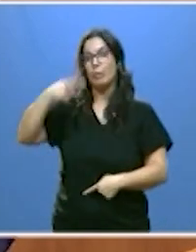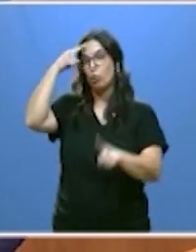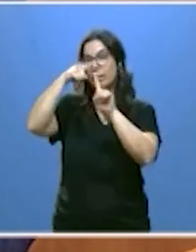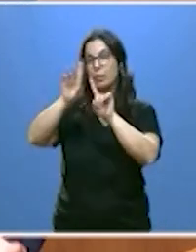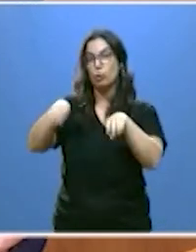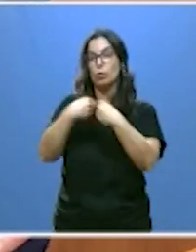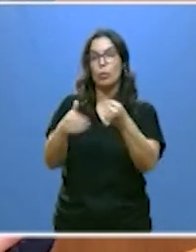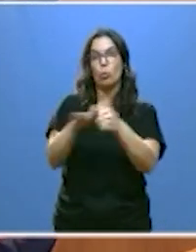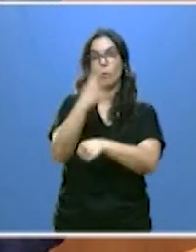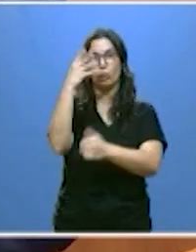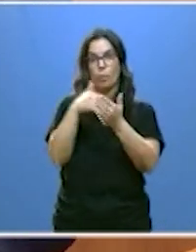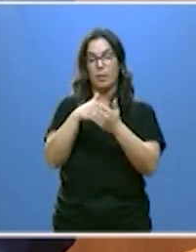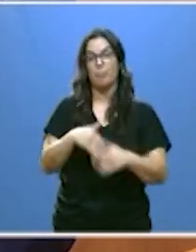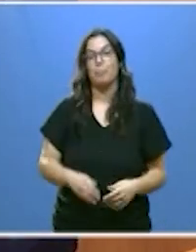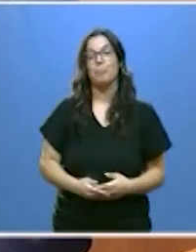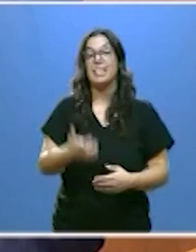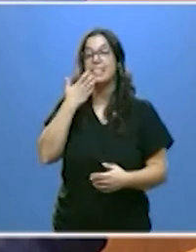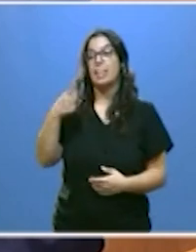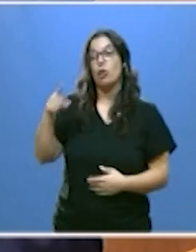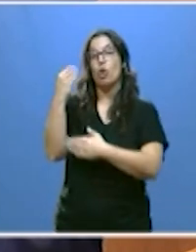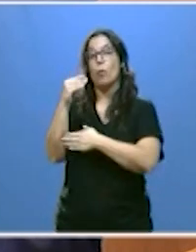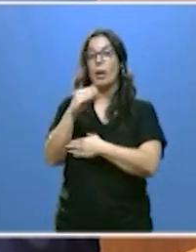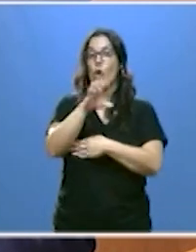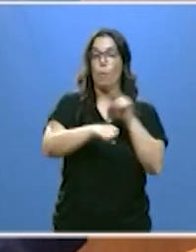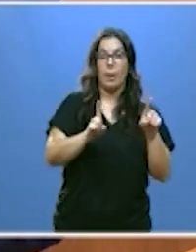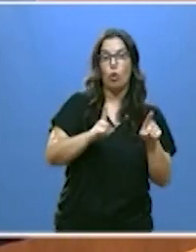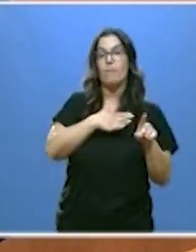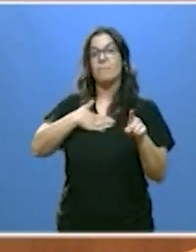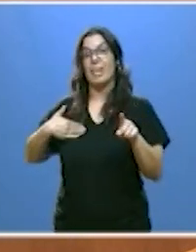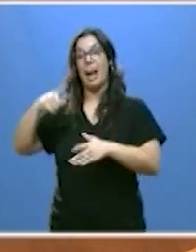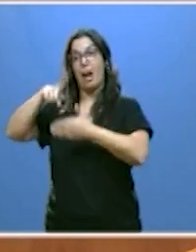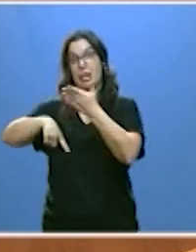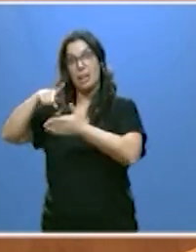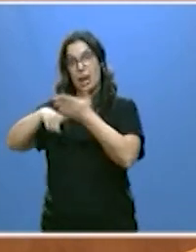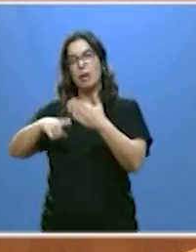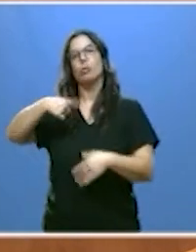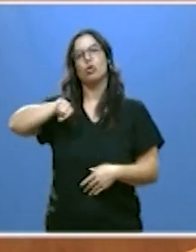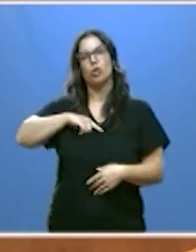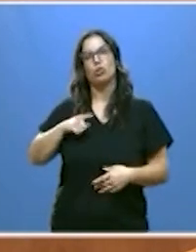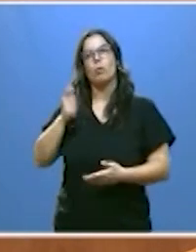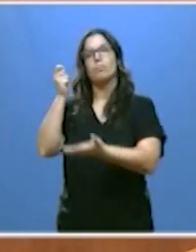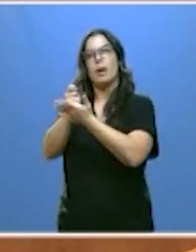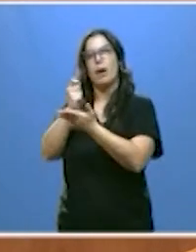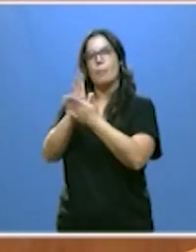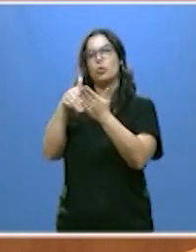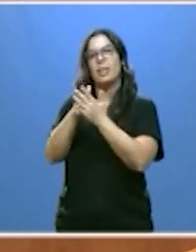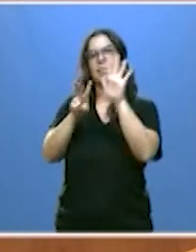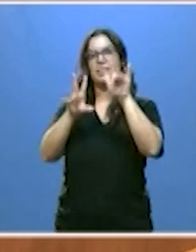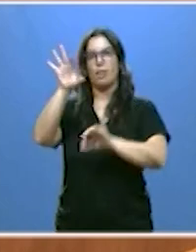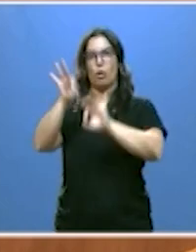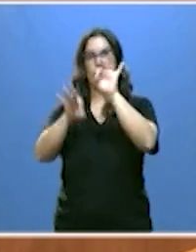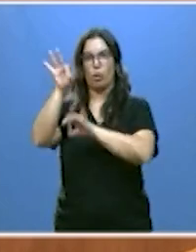y si los jóvenes optan por alquilar una vivienda la junta les paga hasta el 75%